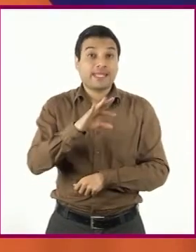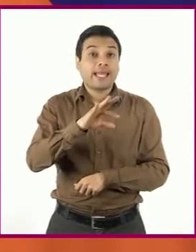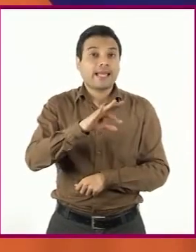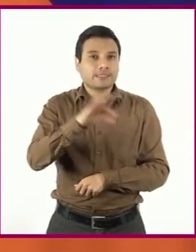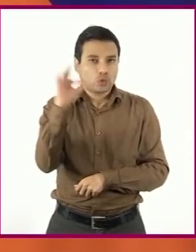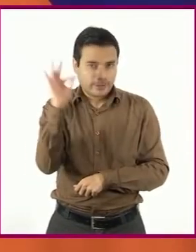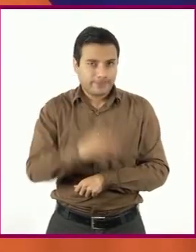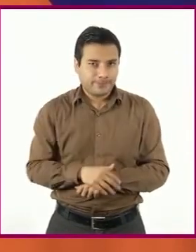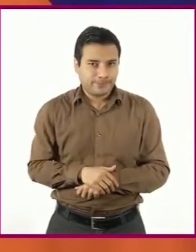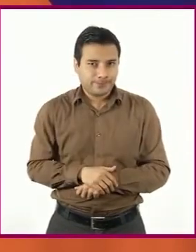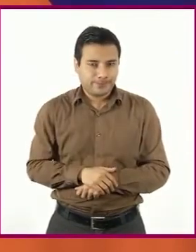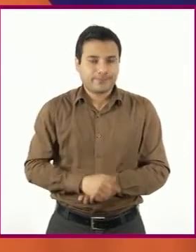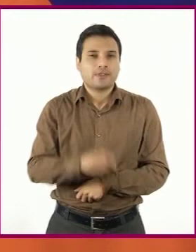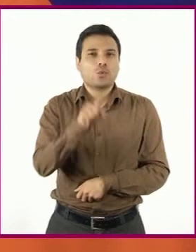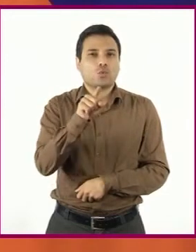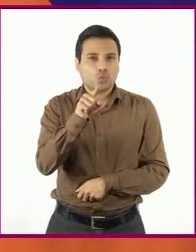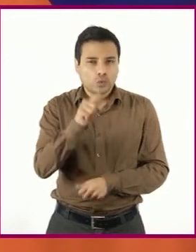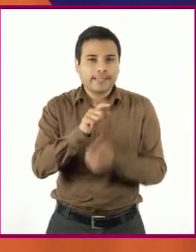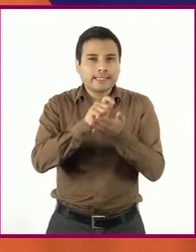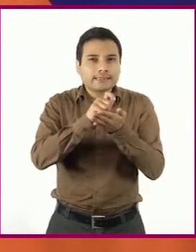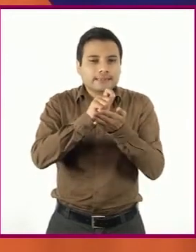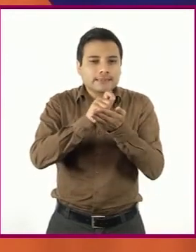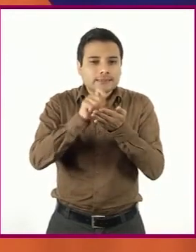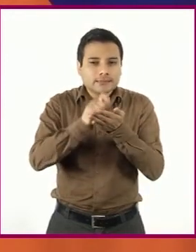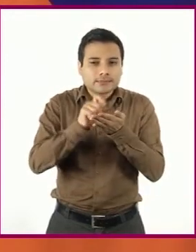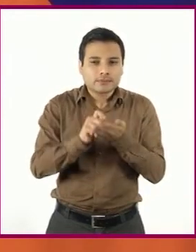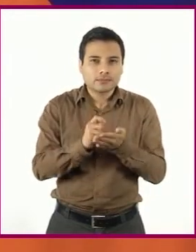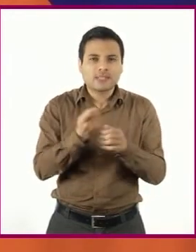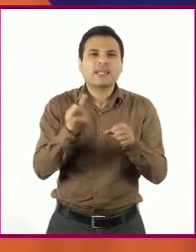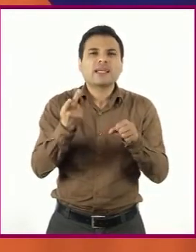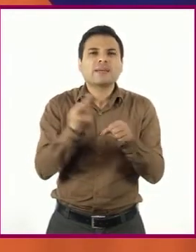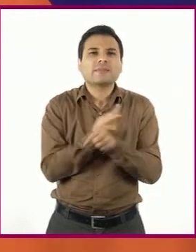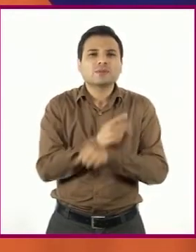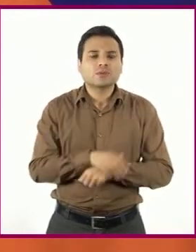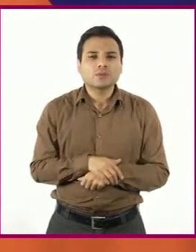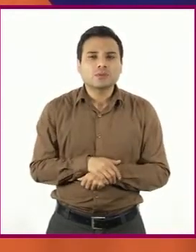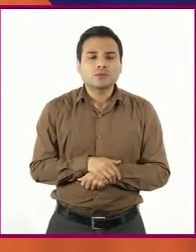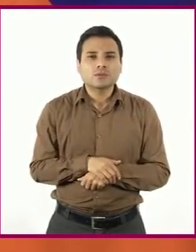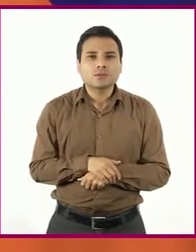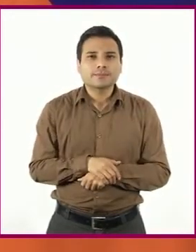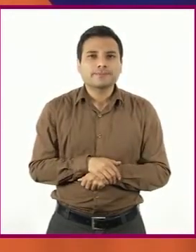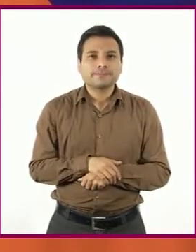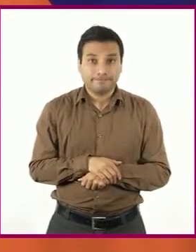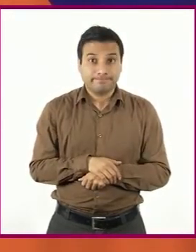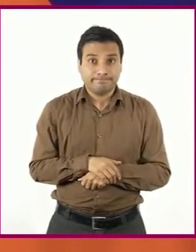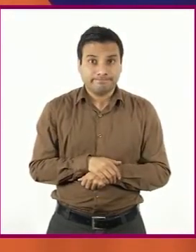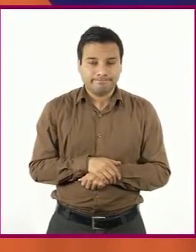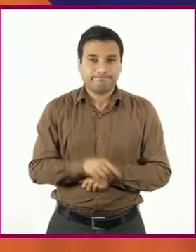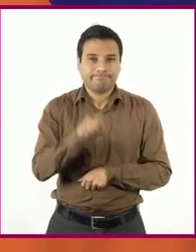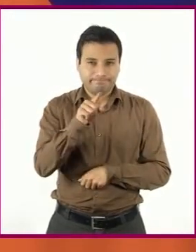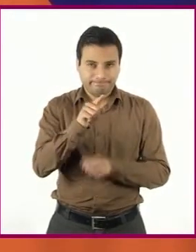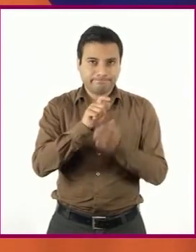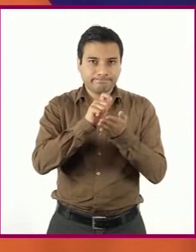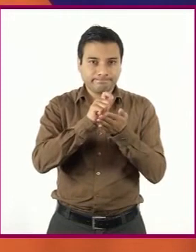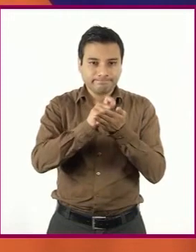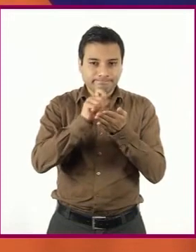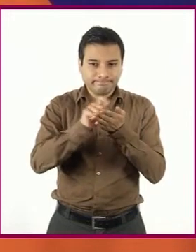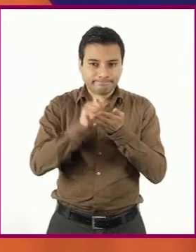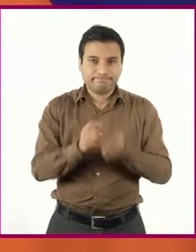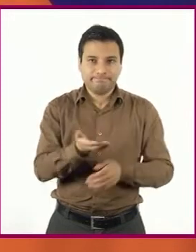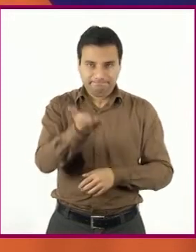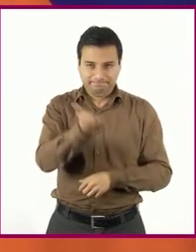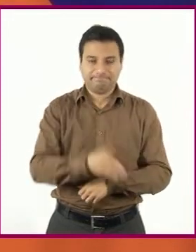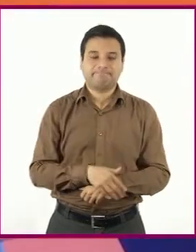Escriban los detalles de cómo se dio y a partir de dicho acontecimiento o anécdota, escriban su